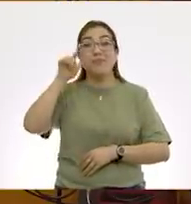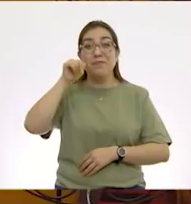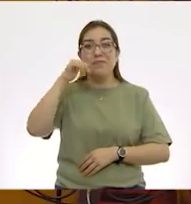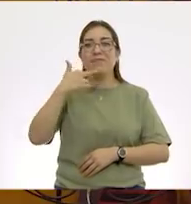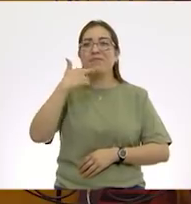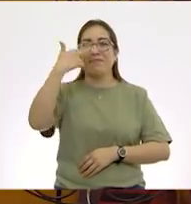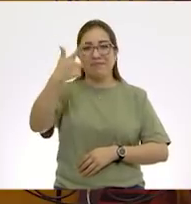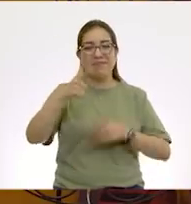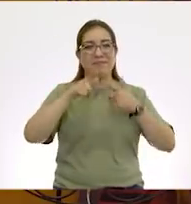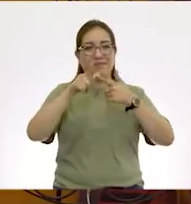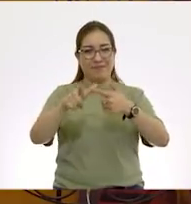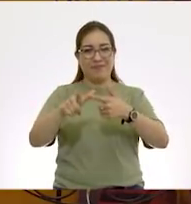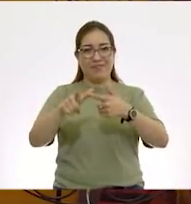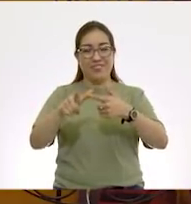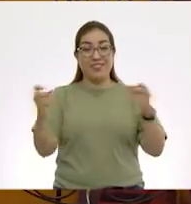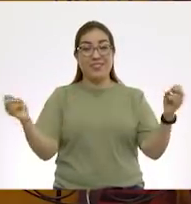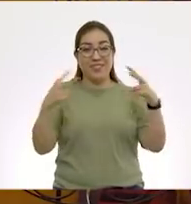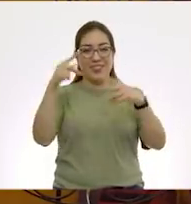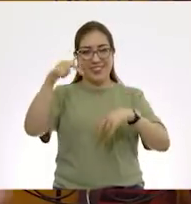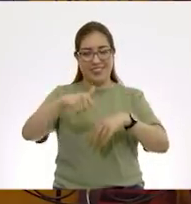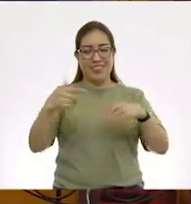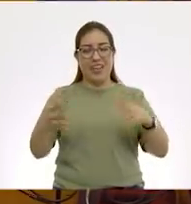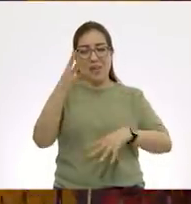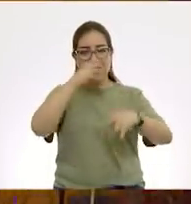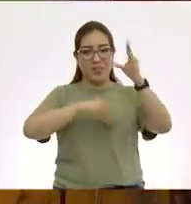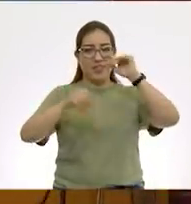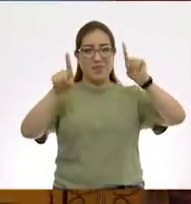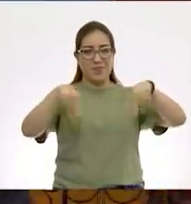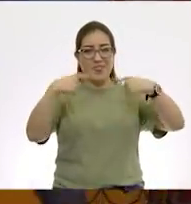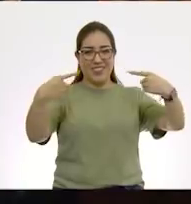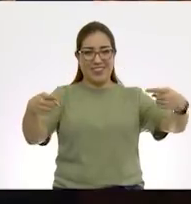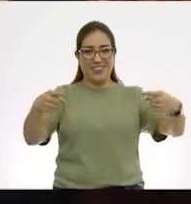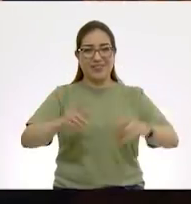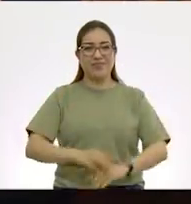mejor, porque es imposible. Aquí, en Aprende Música en Casa.